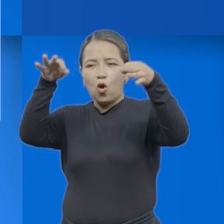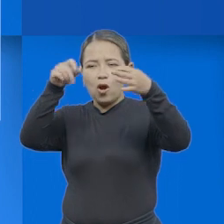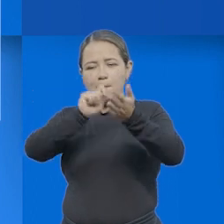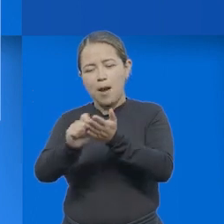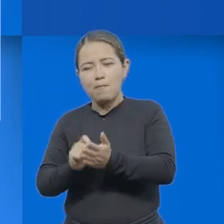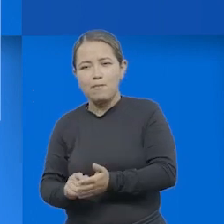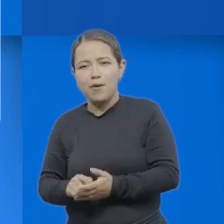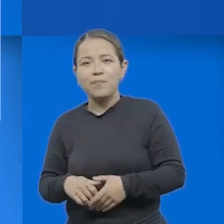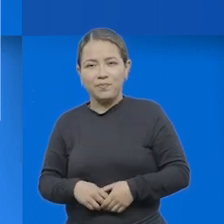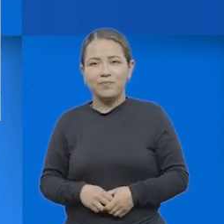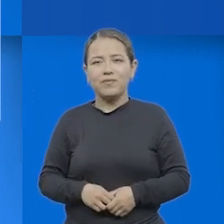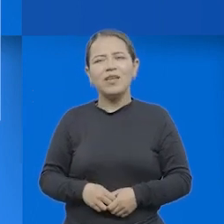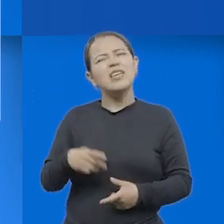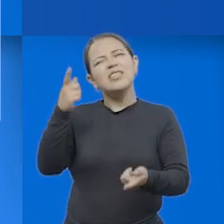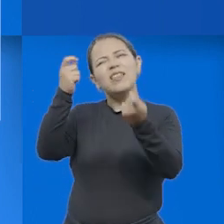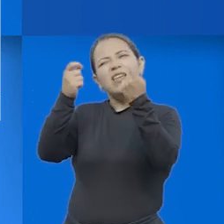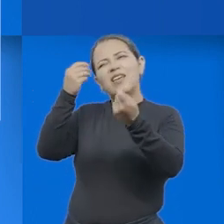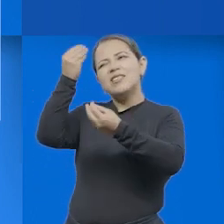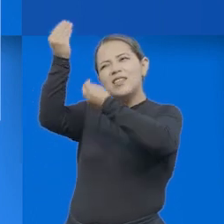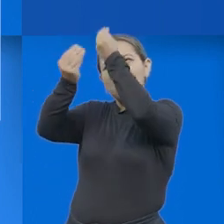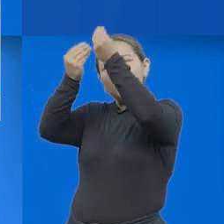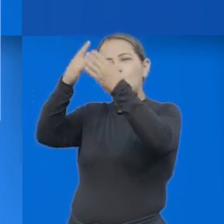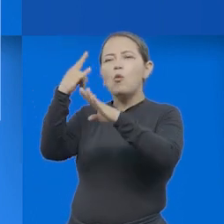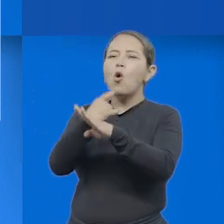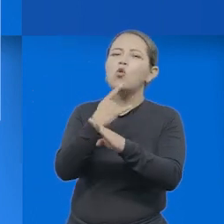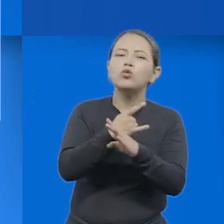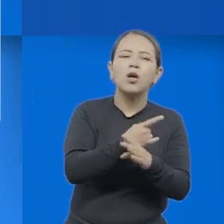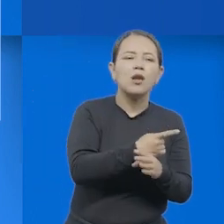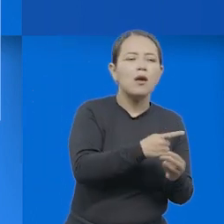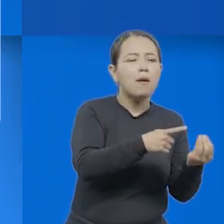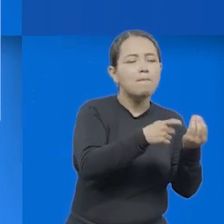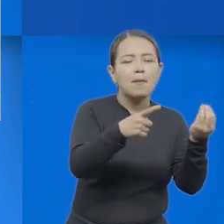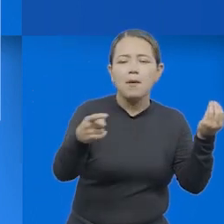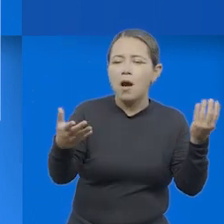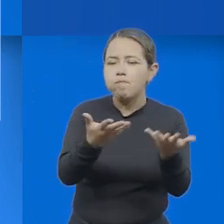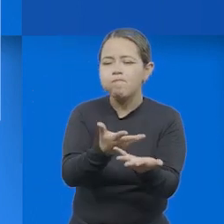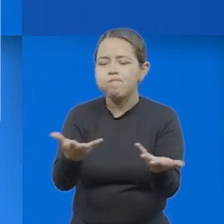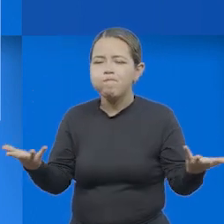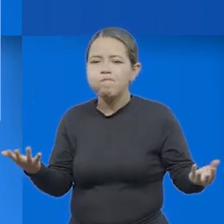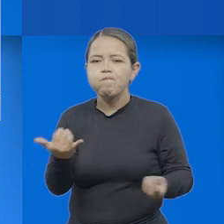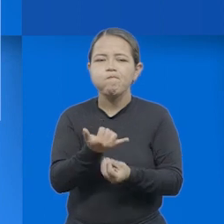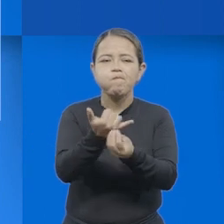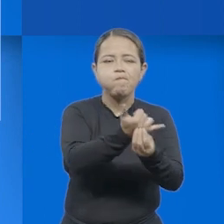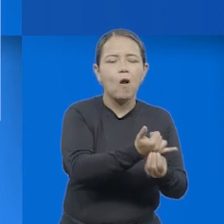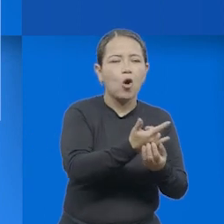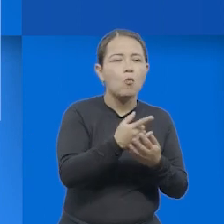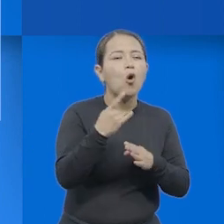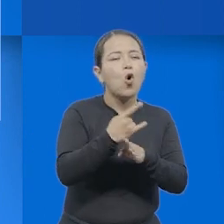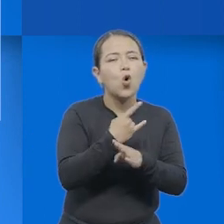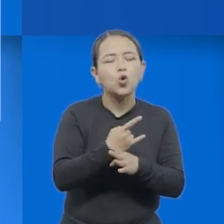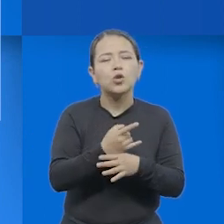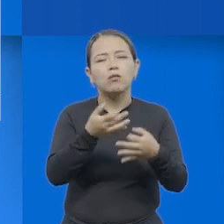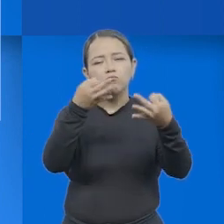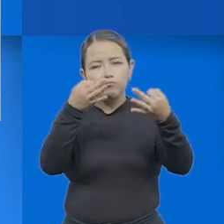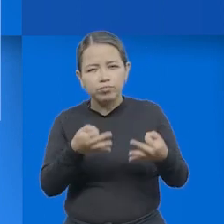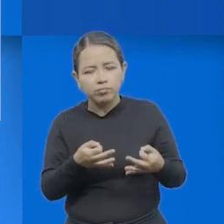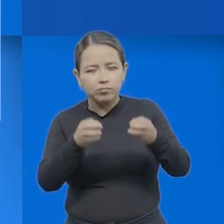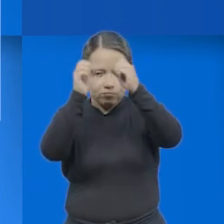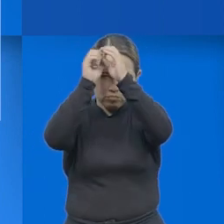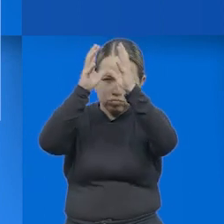la hoja en blanco. Estrategias de creación, que sería uso de los recursos literarios posibles, originalidad,